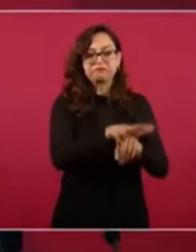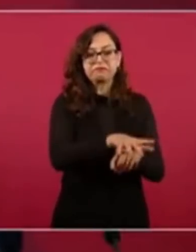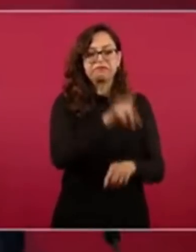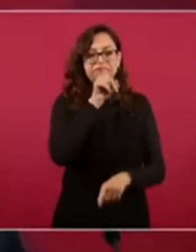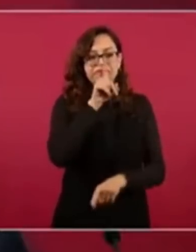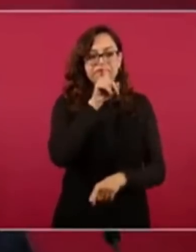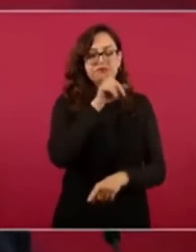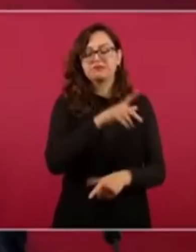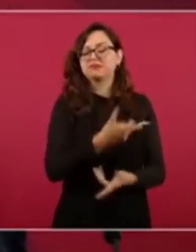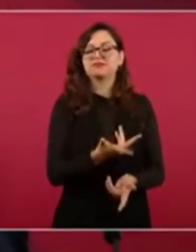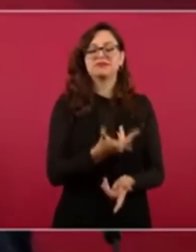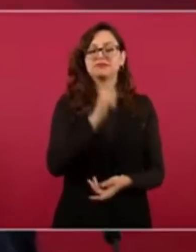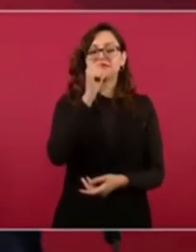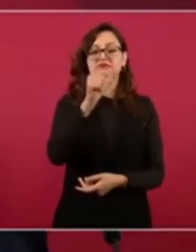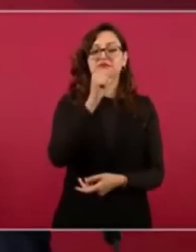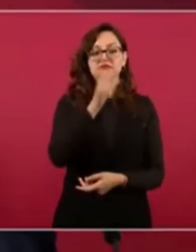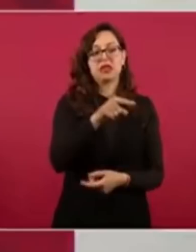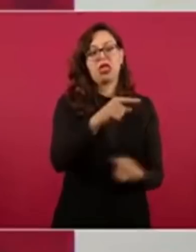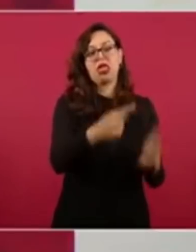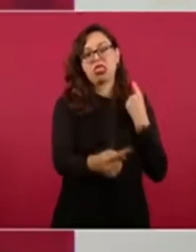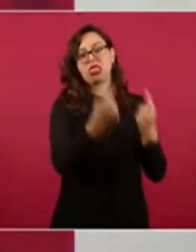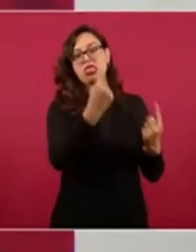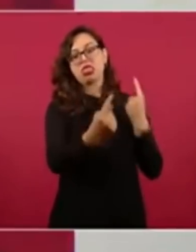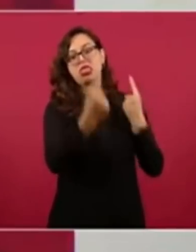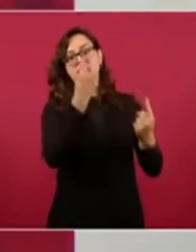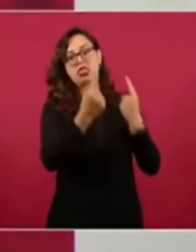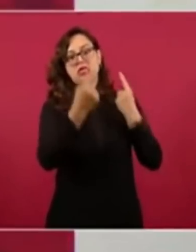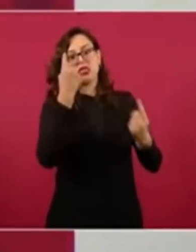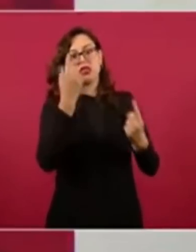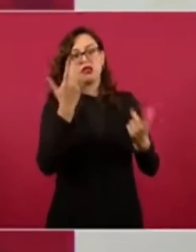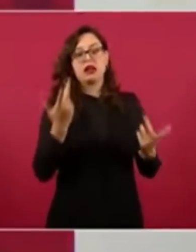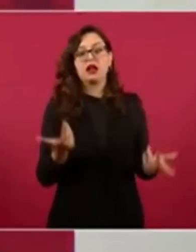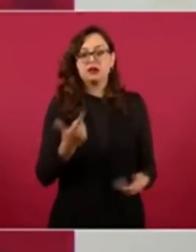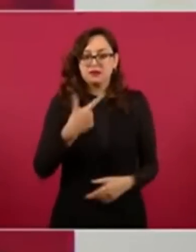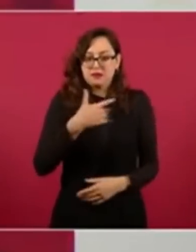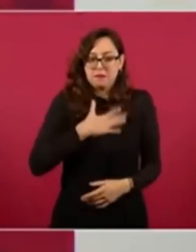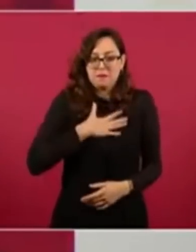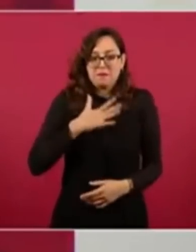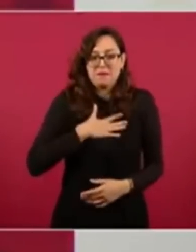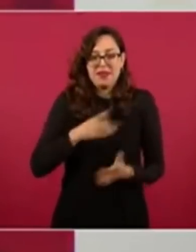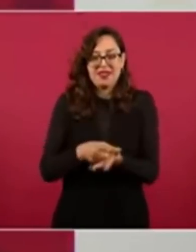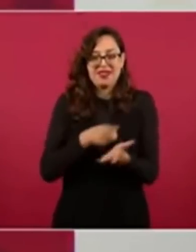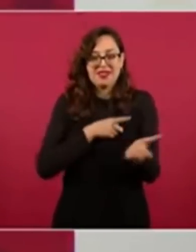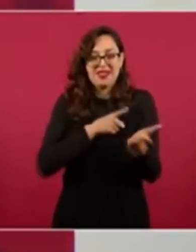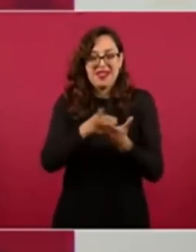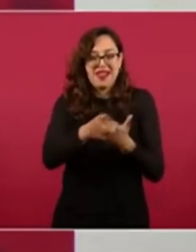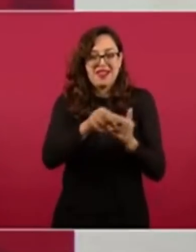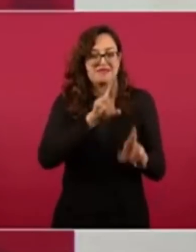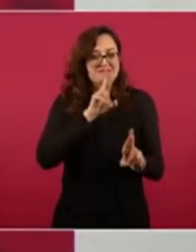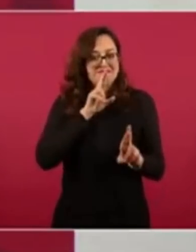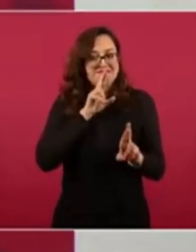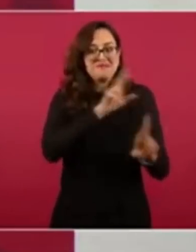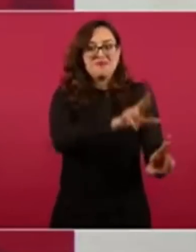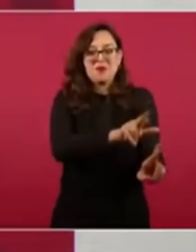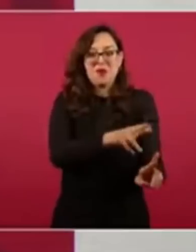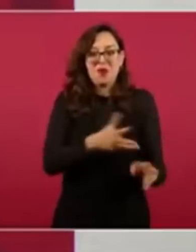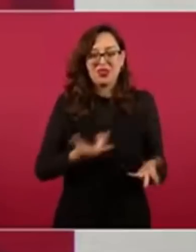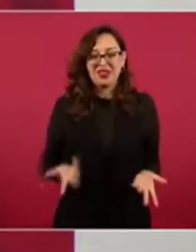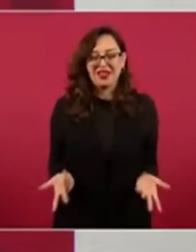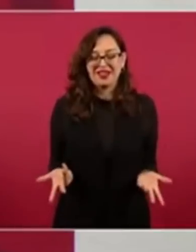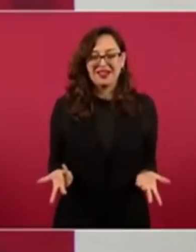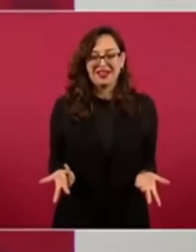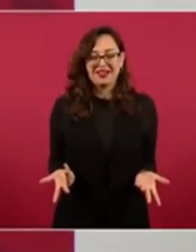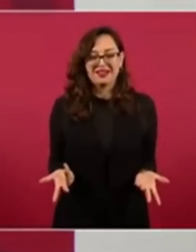nada más el derecho de réplica porque ni modo que dejemos pasar esto y ni siquiera es por el señor